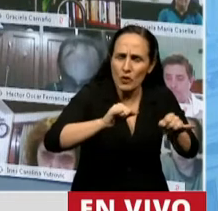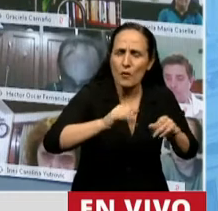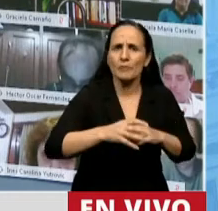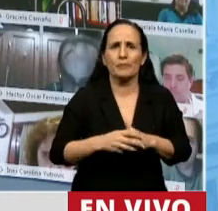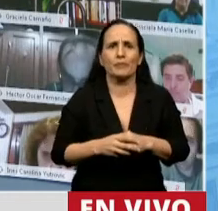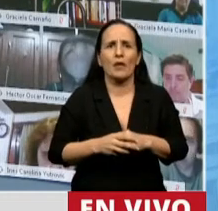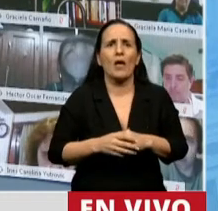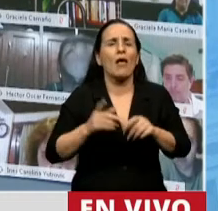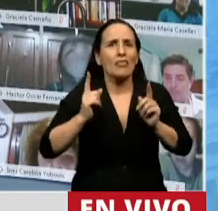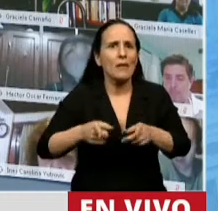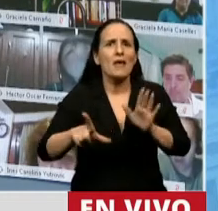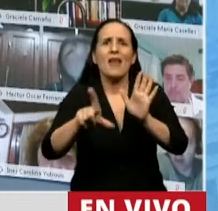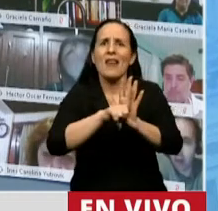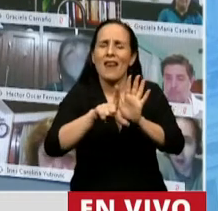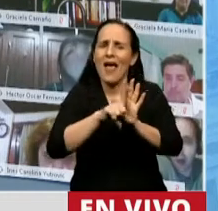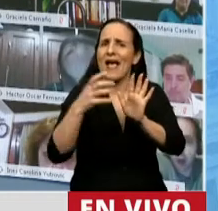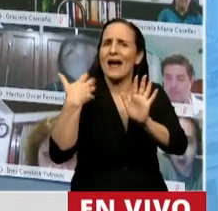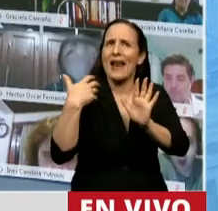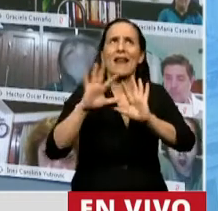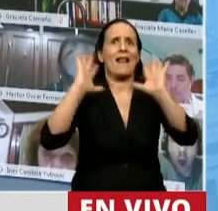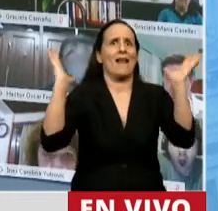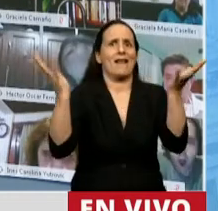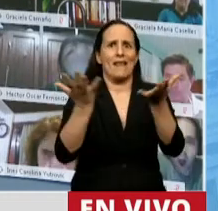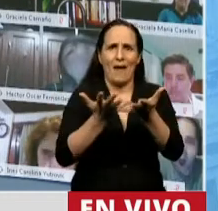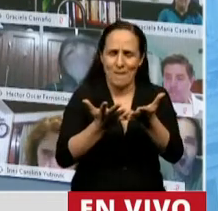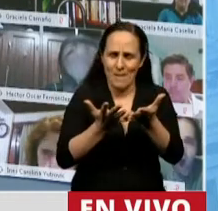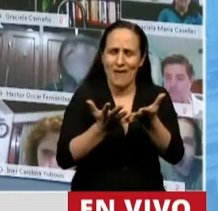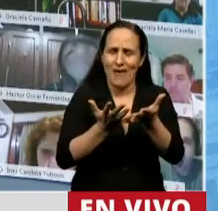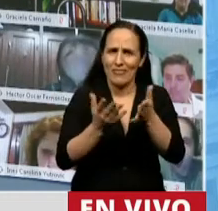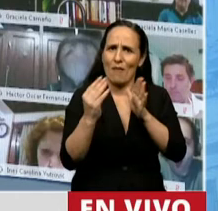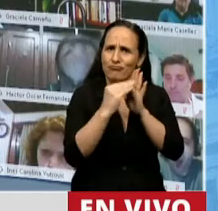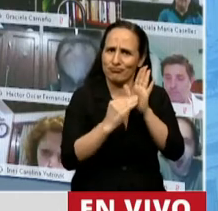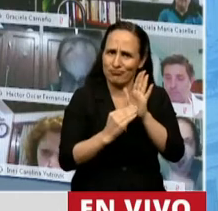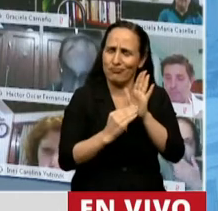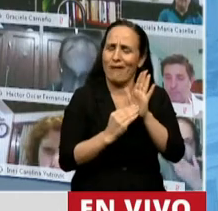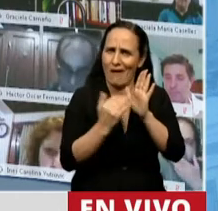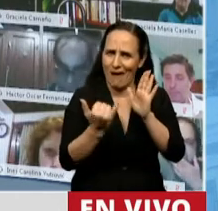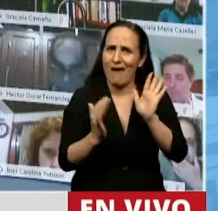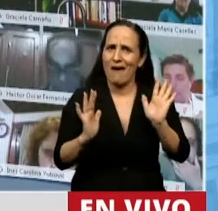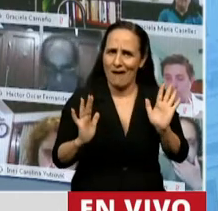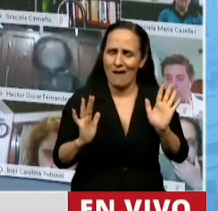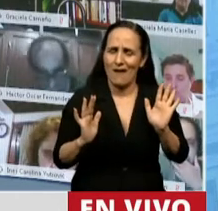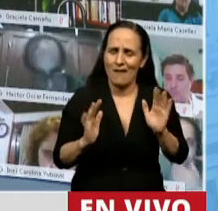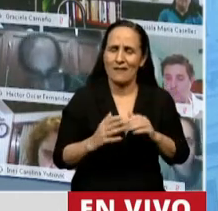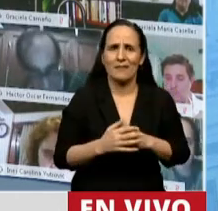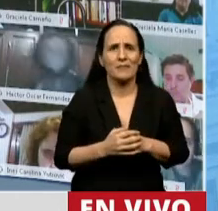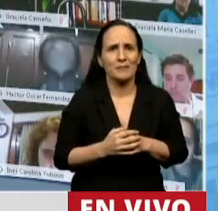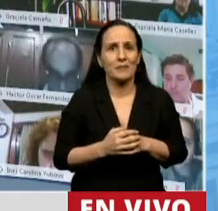que nos establece la Ley General de Ambiente. Y en ese sentido, Presidenta, este acuerdo